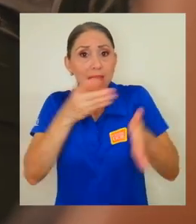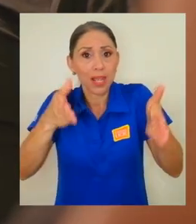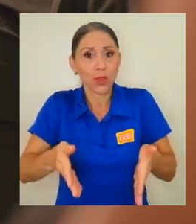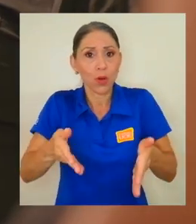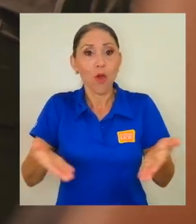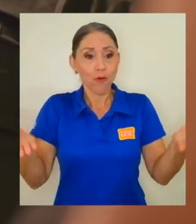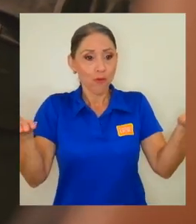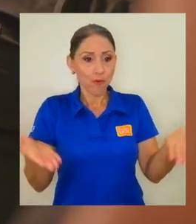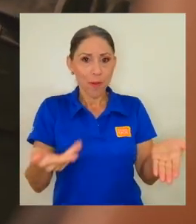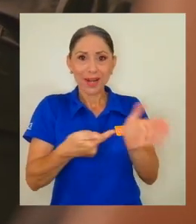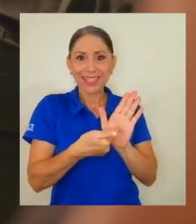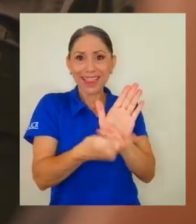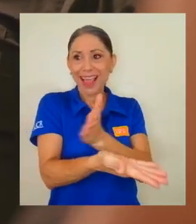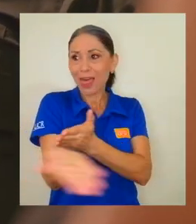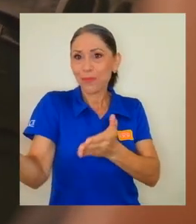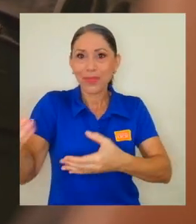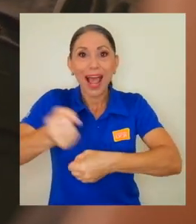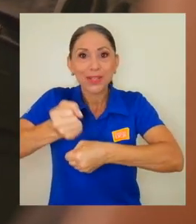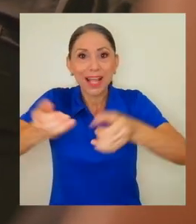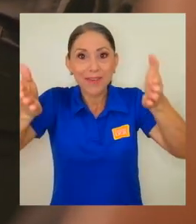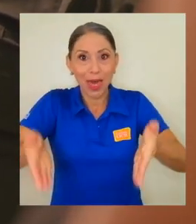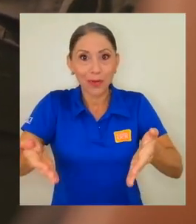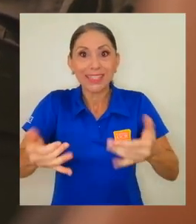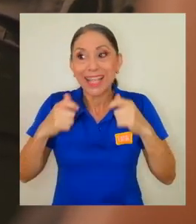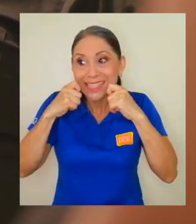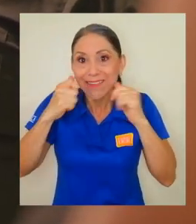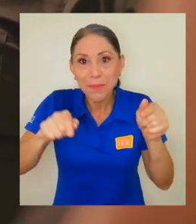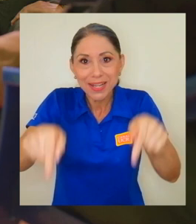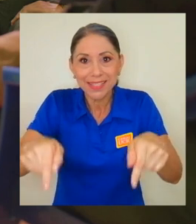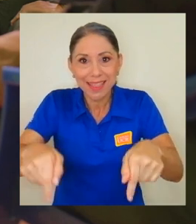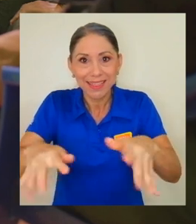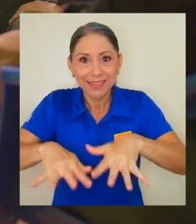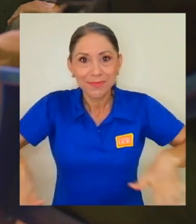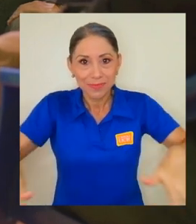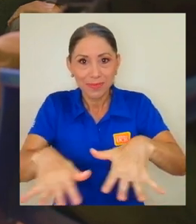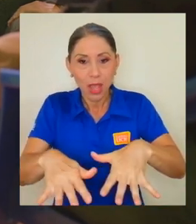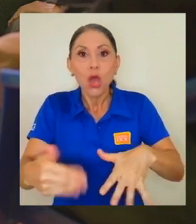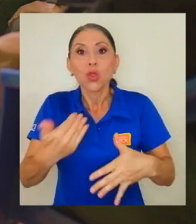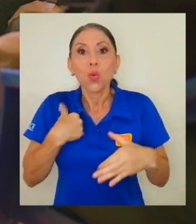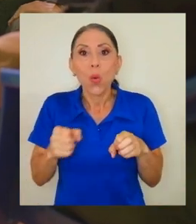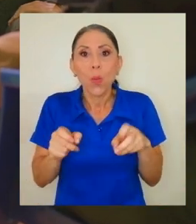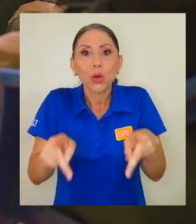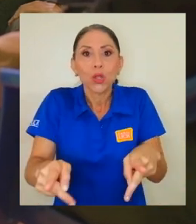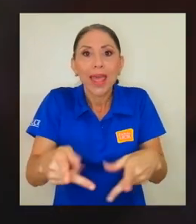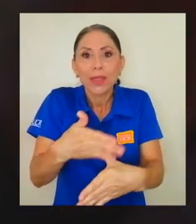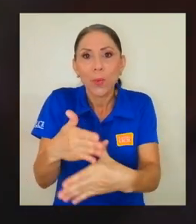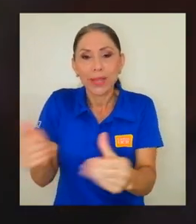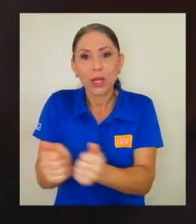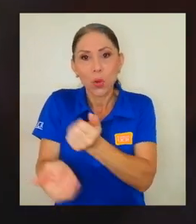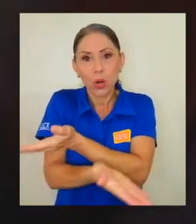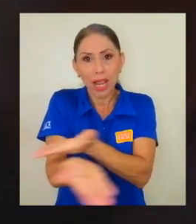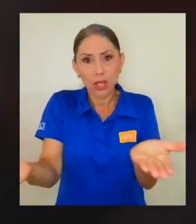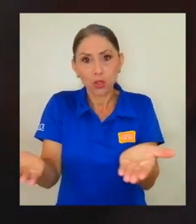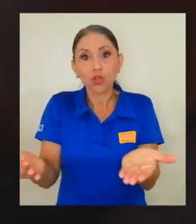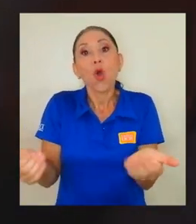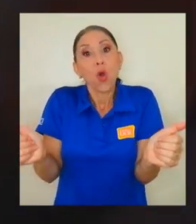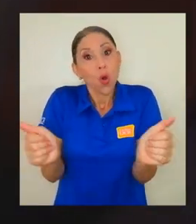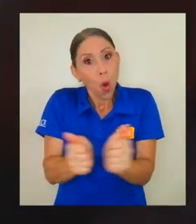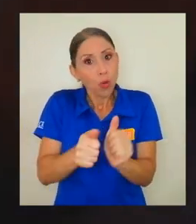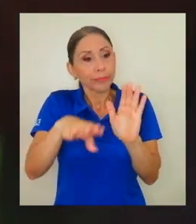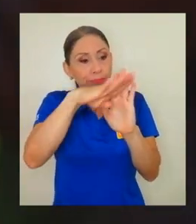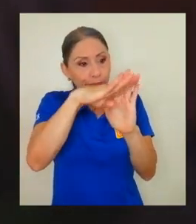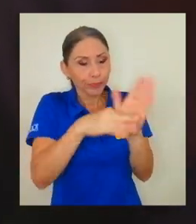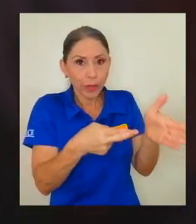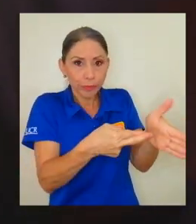nuevo director fue presentado a los colaboradores presentes en las instalaciones donde tuvo la oportunidad de compartir con ellos de acuerdo a las medidas sanitarias